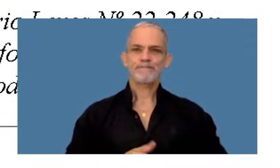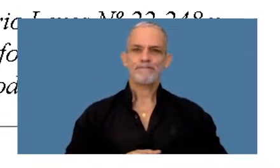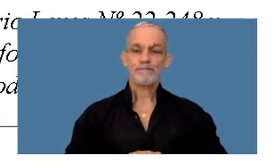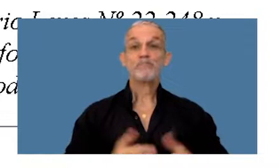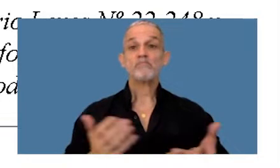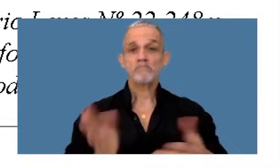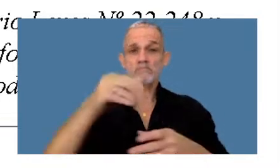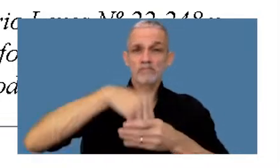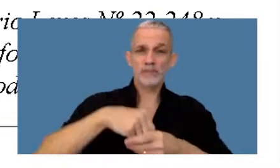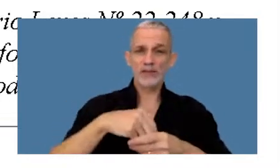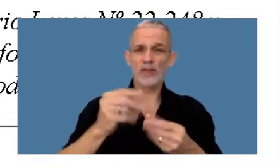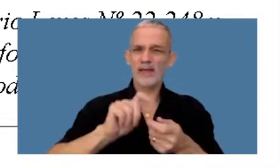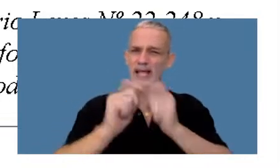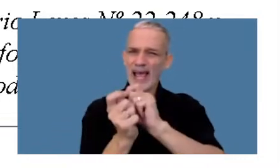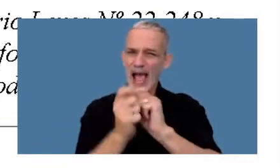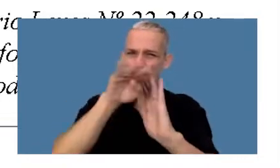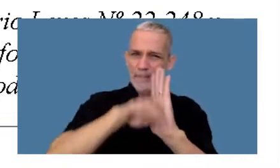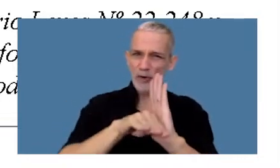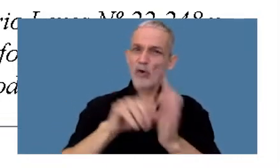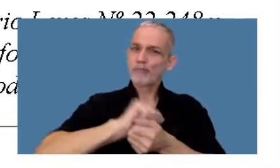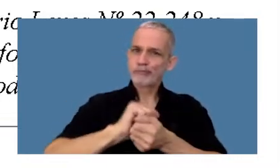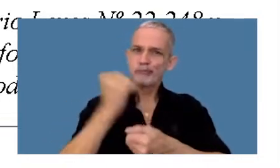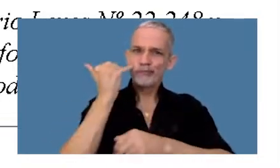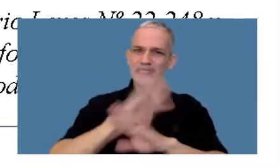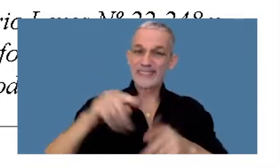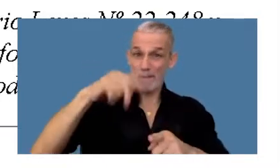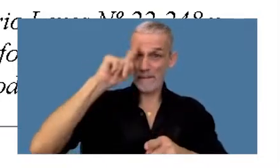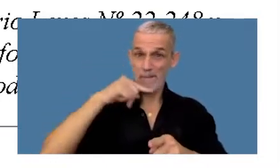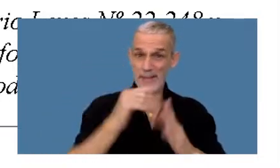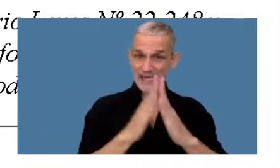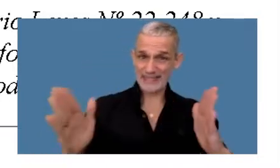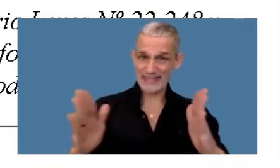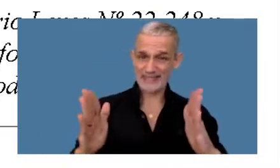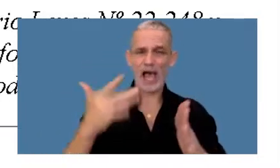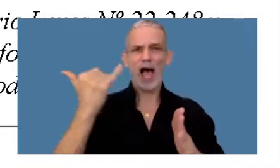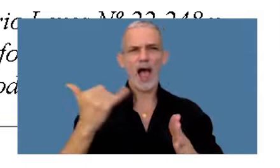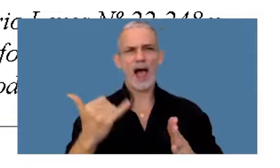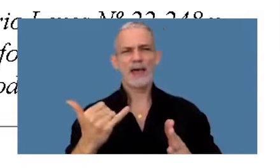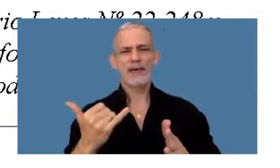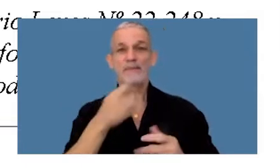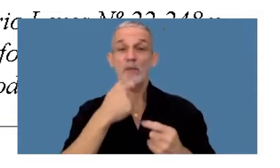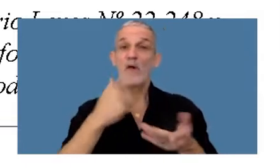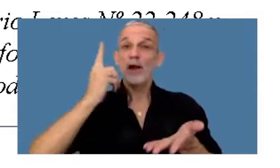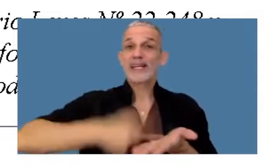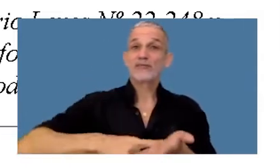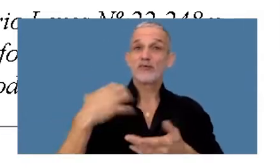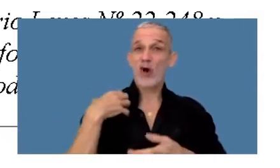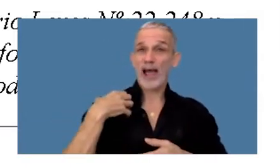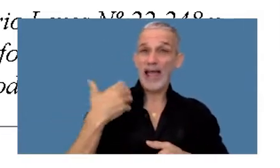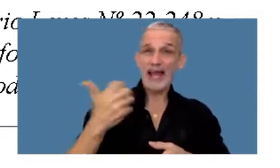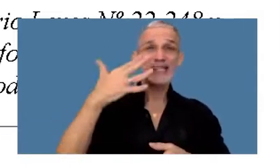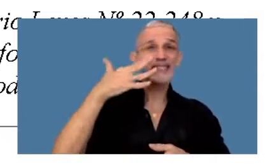Dentro de las modificaciones publicadas en este mes, nos encontramos con la resolución general